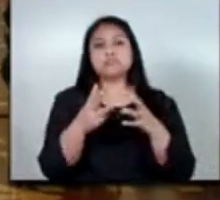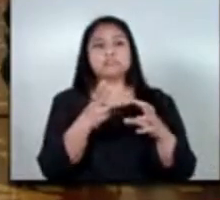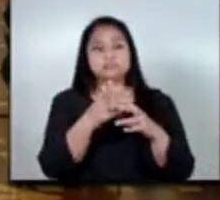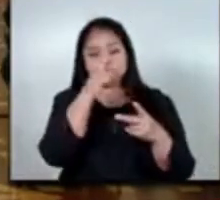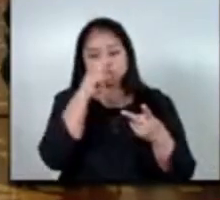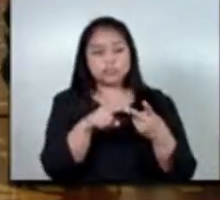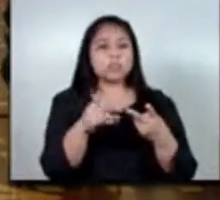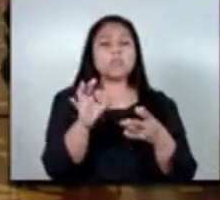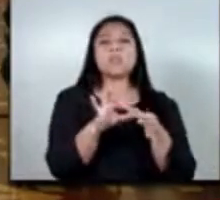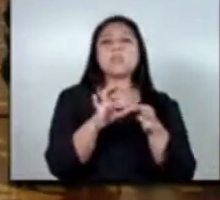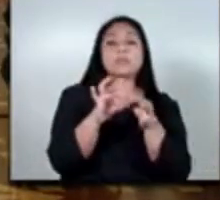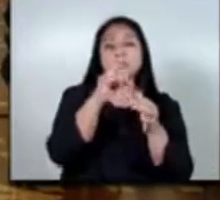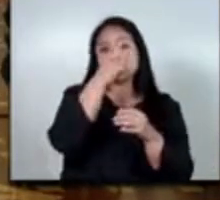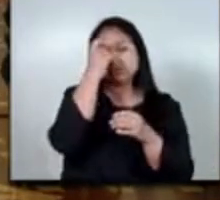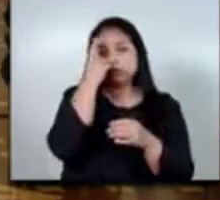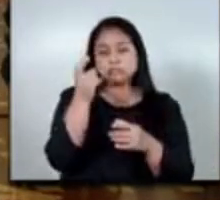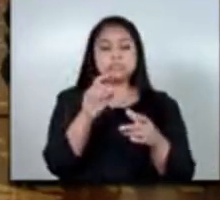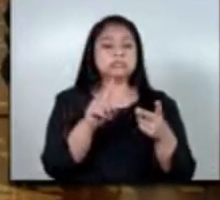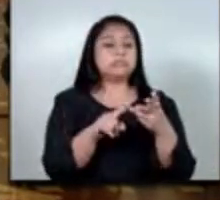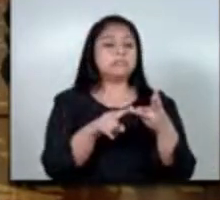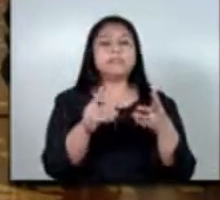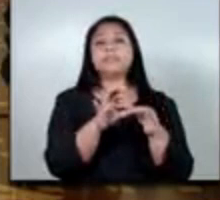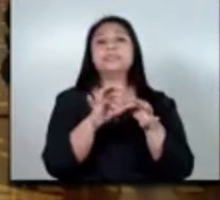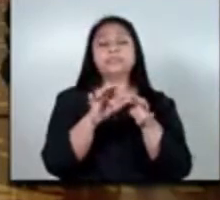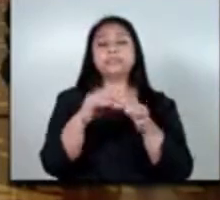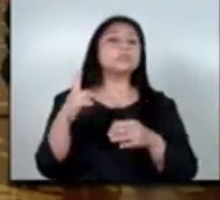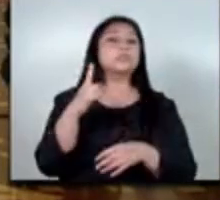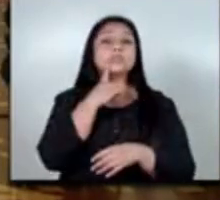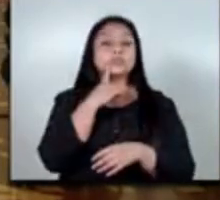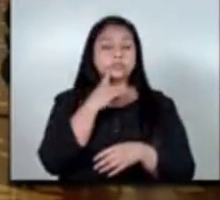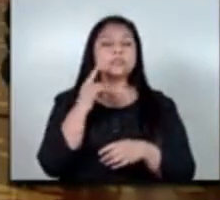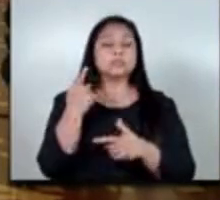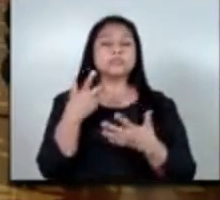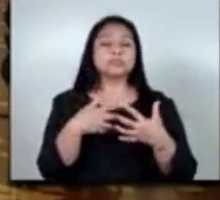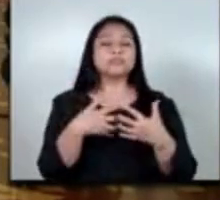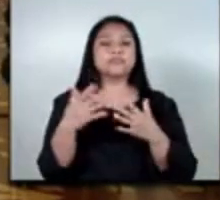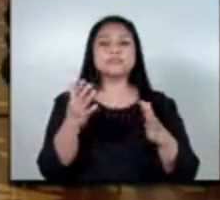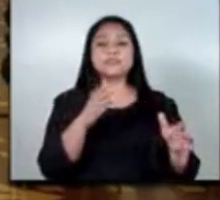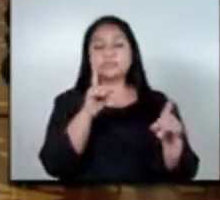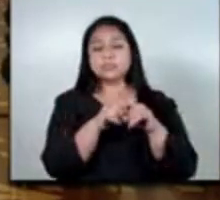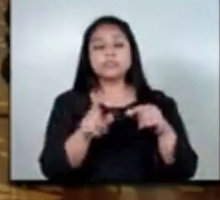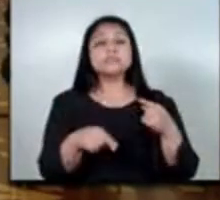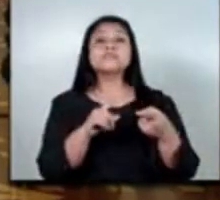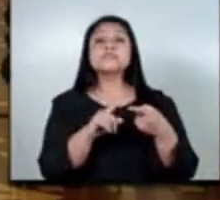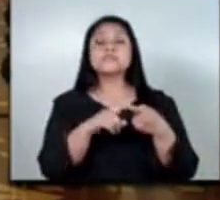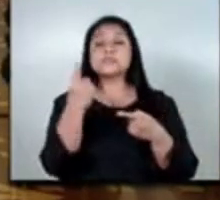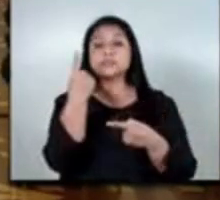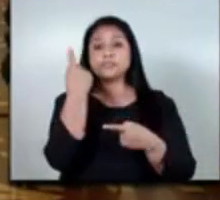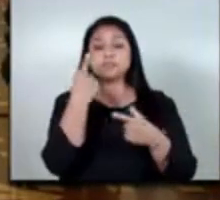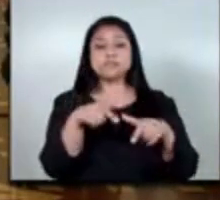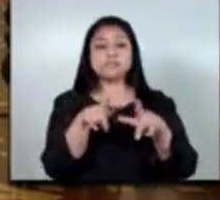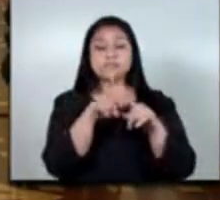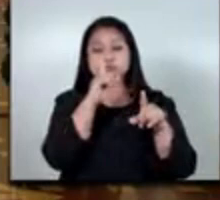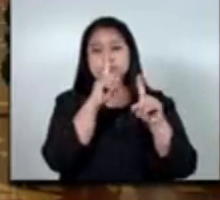organizaciones de trabajadores y las organizaciones de empleadores en primer lugar por hacer un breve resumen